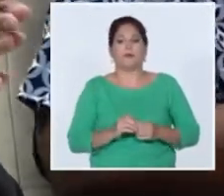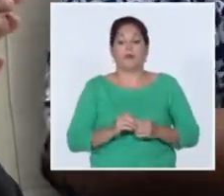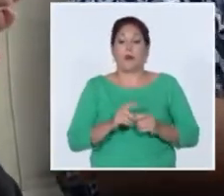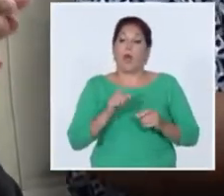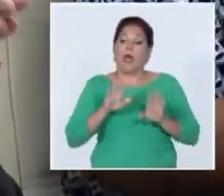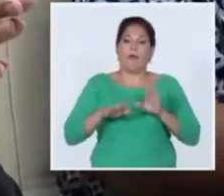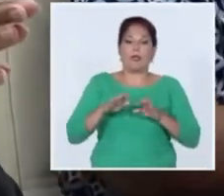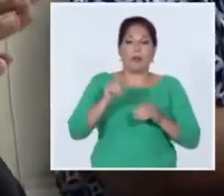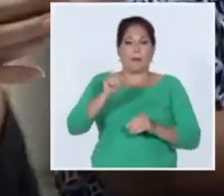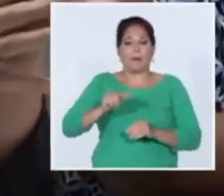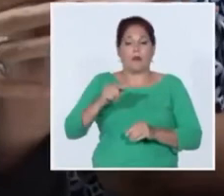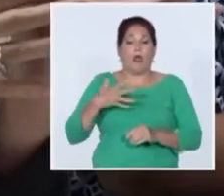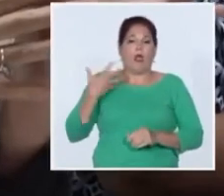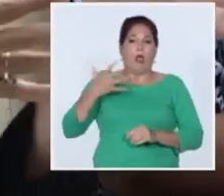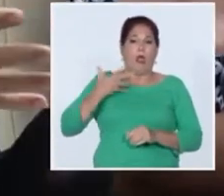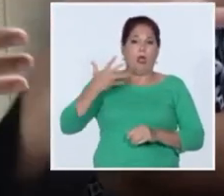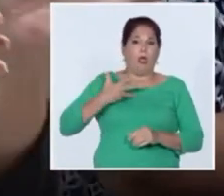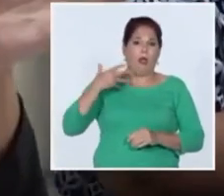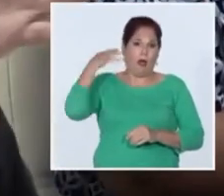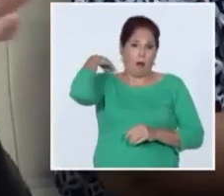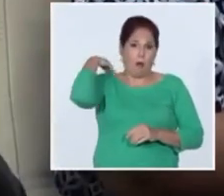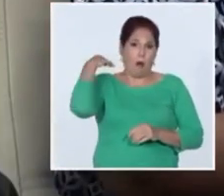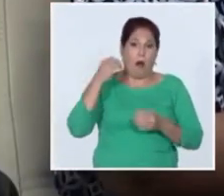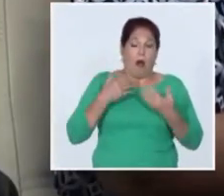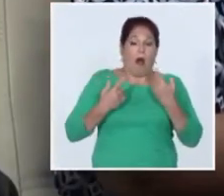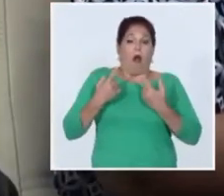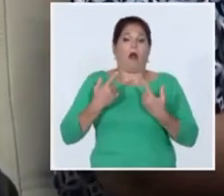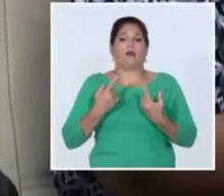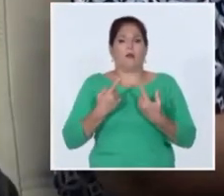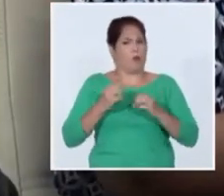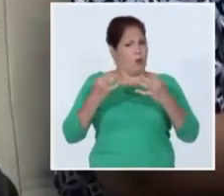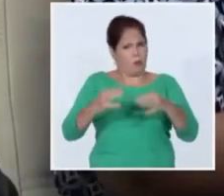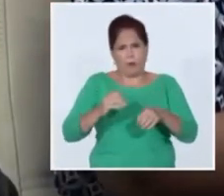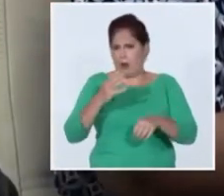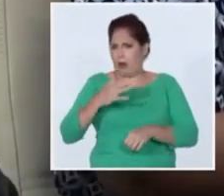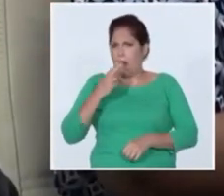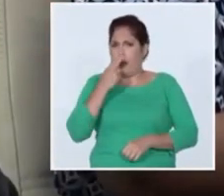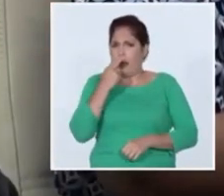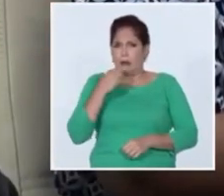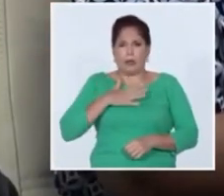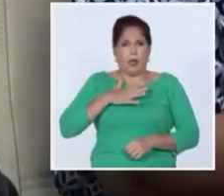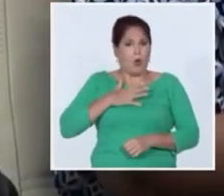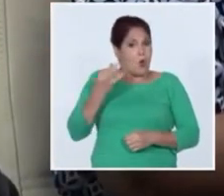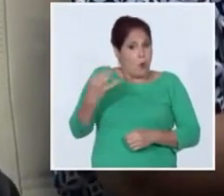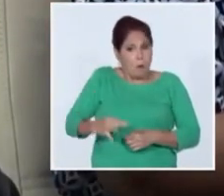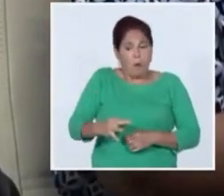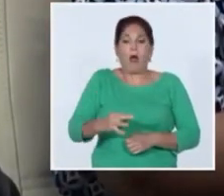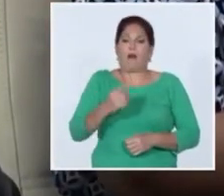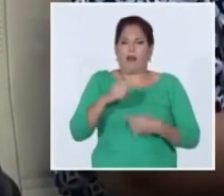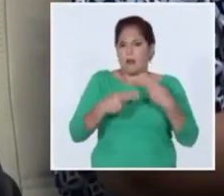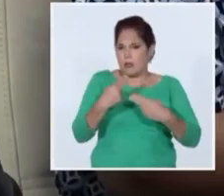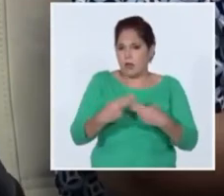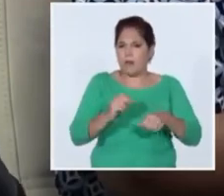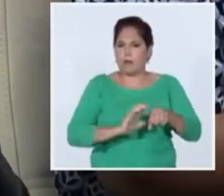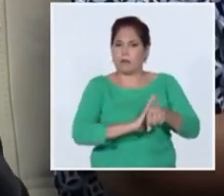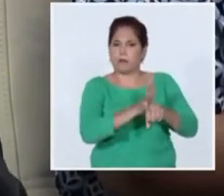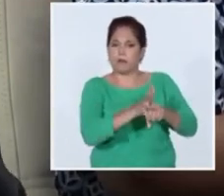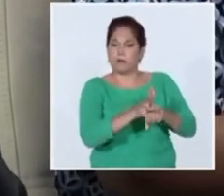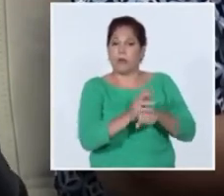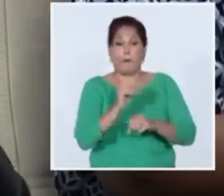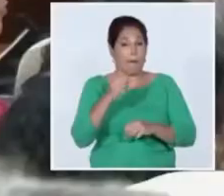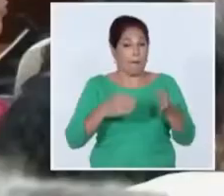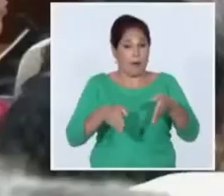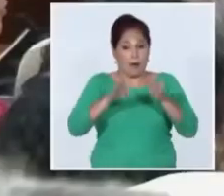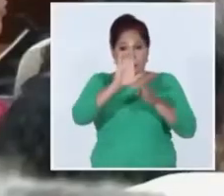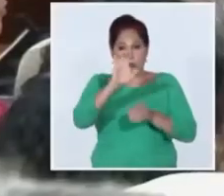de vigilancia de sitio sentinela que eso es propio de la actividad de epidemiología y del monitoreo y secuenciación del virus sobre todo del IPK que